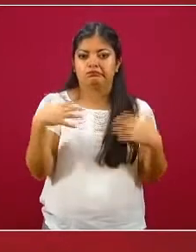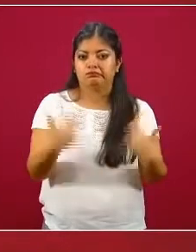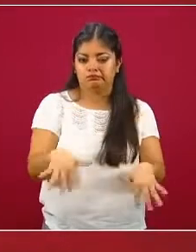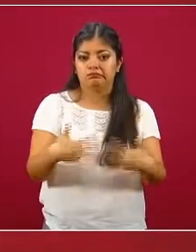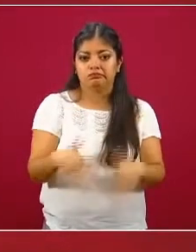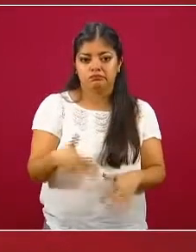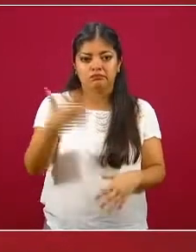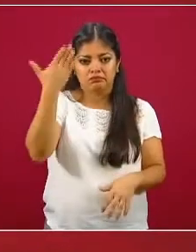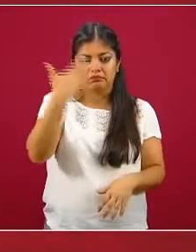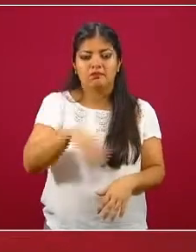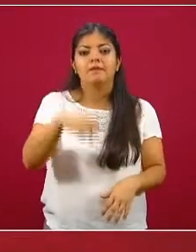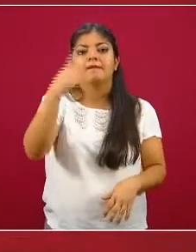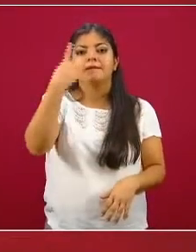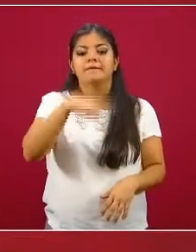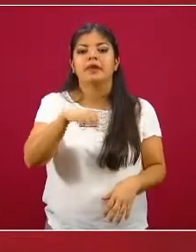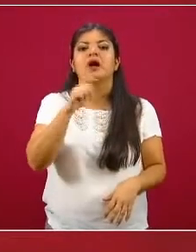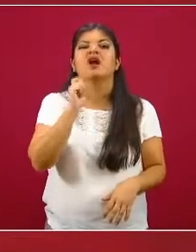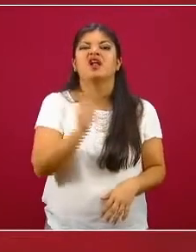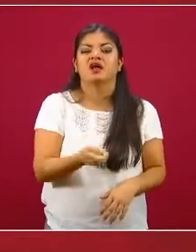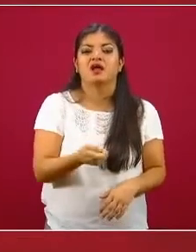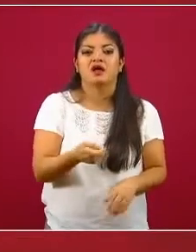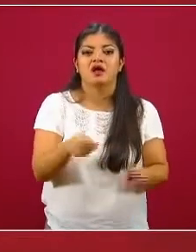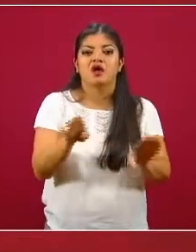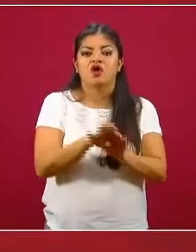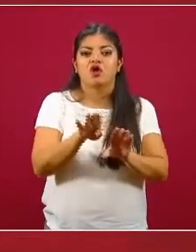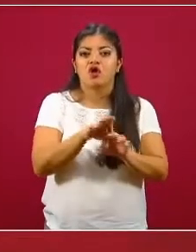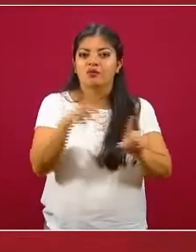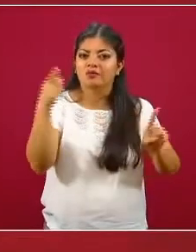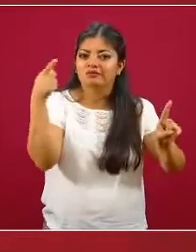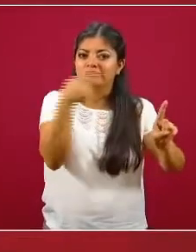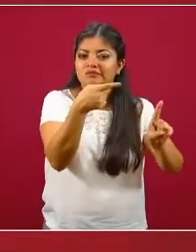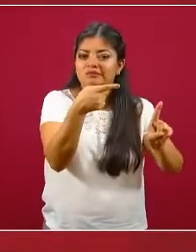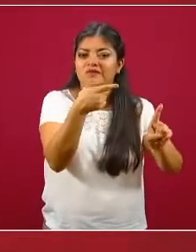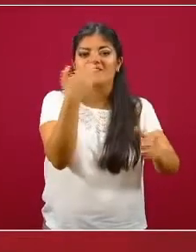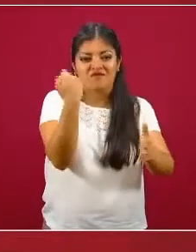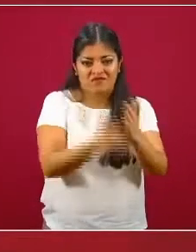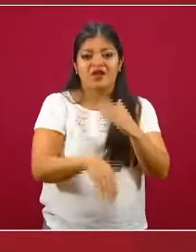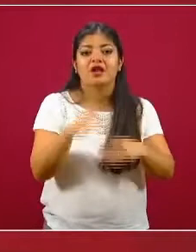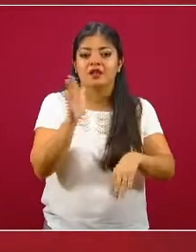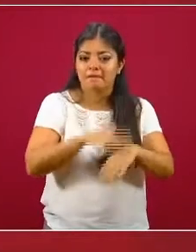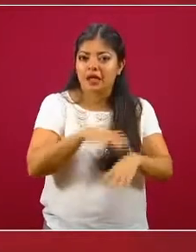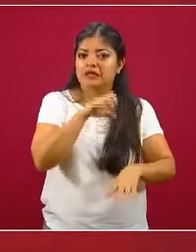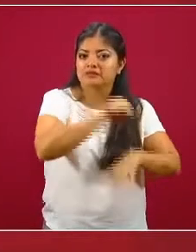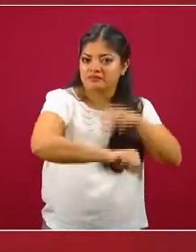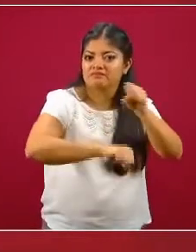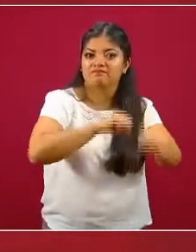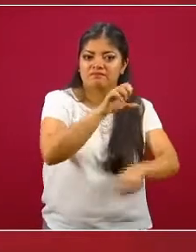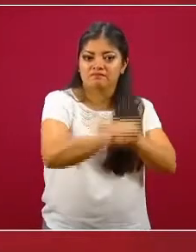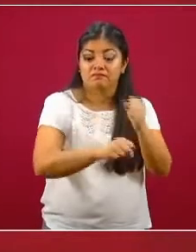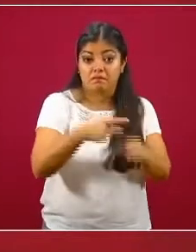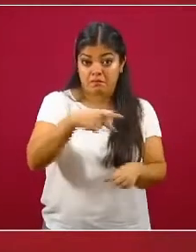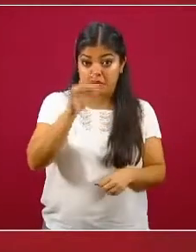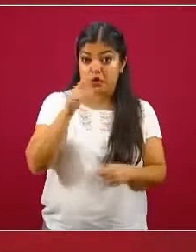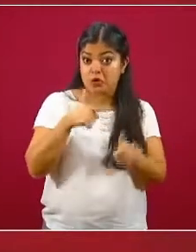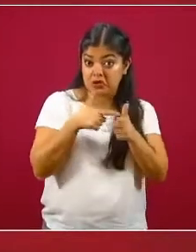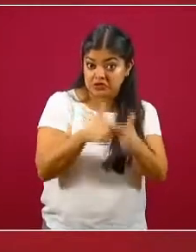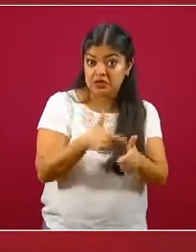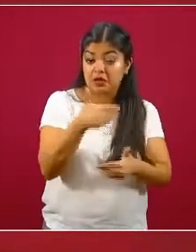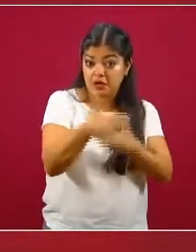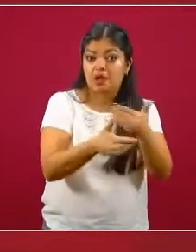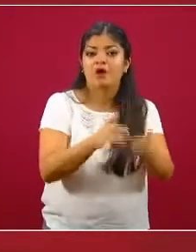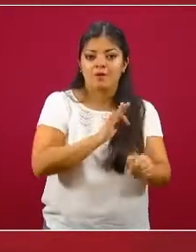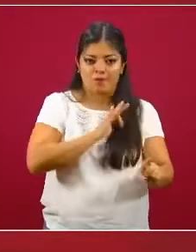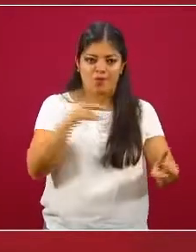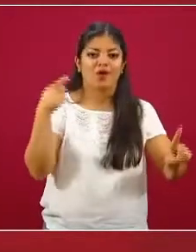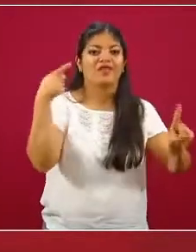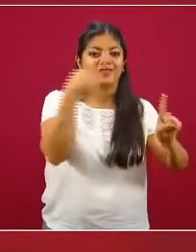que se ha hecho, pero apuntando al mismo tiempo a lo mucho que aún falta por hacer y a todo lo que podemos lograr si seguimos avanzando. Este año